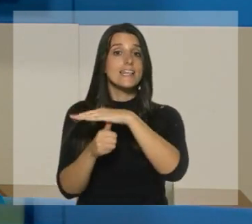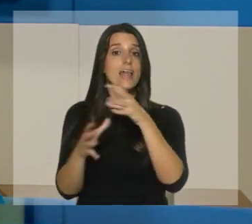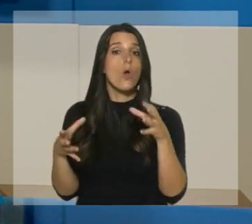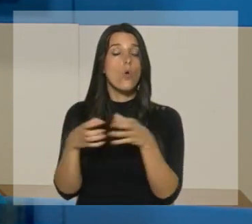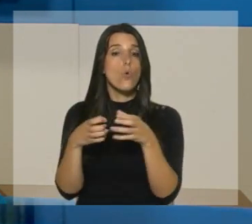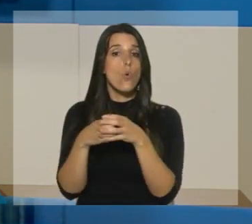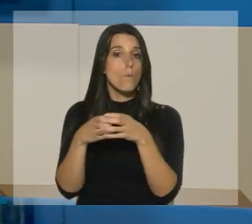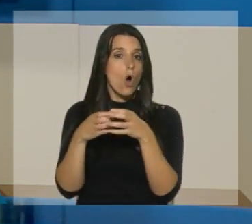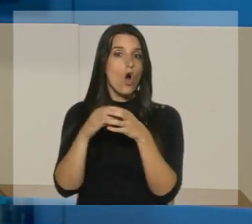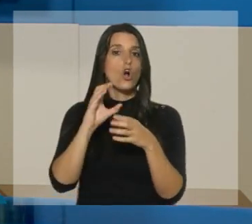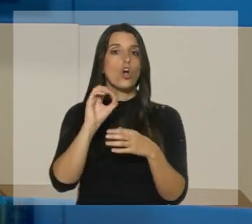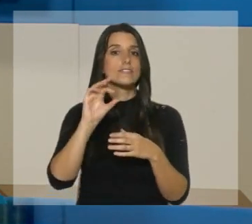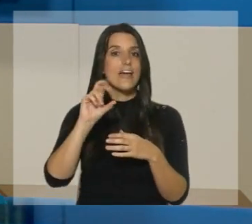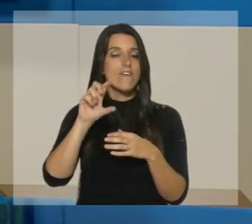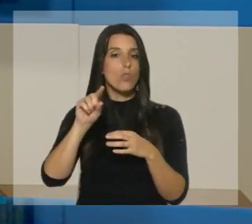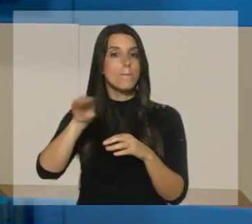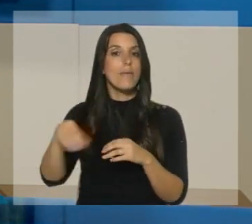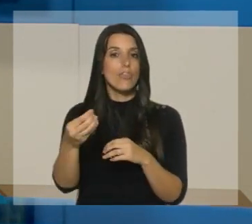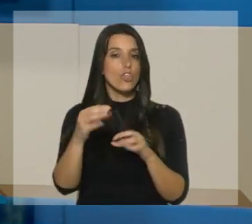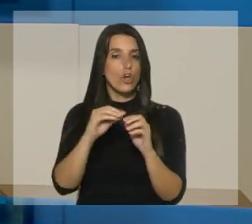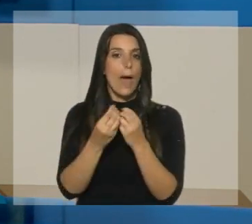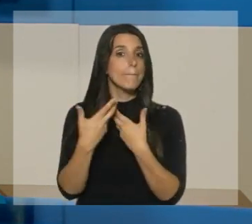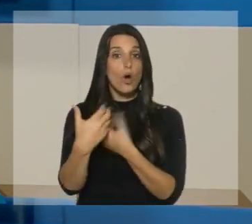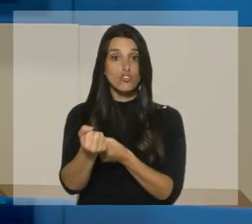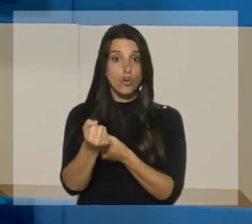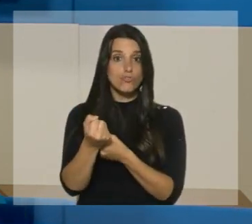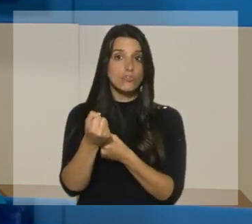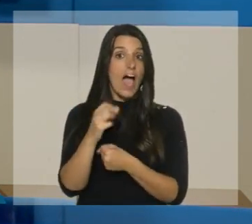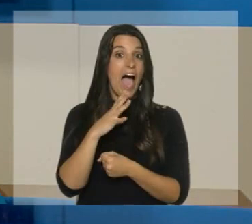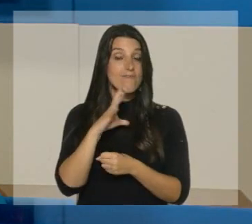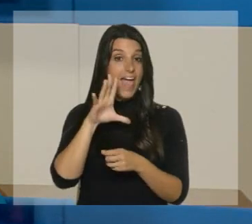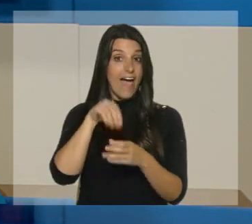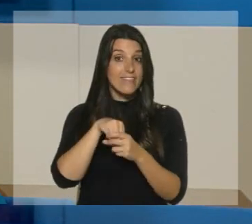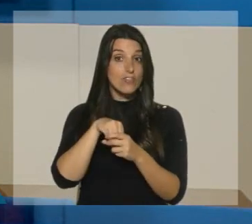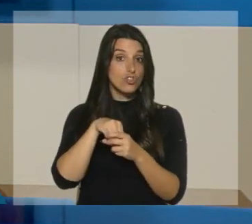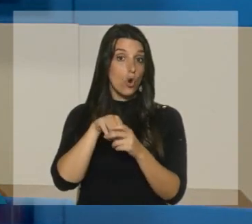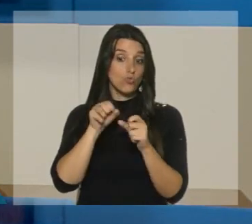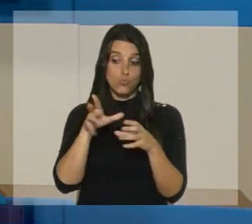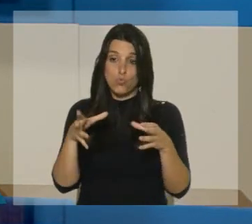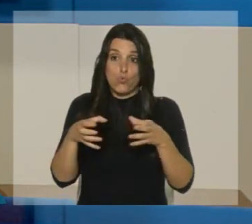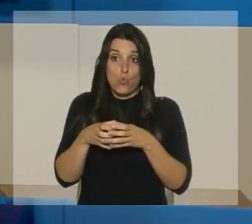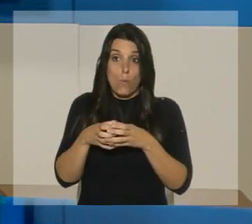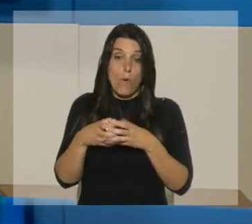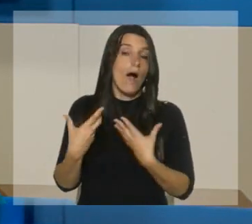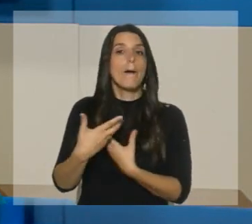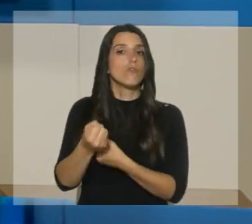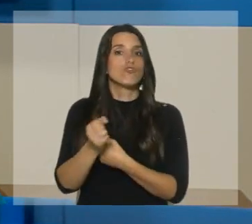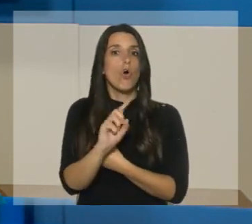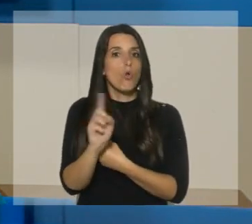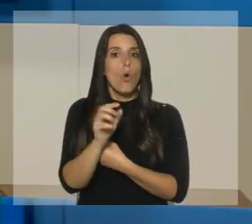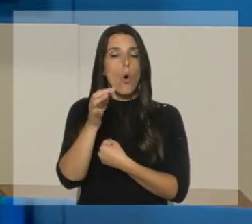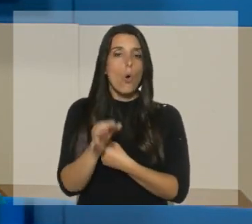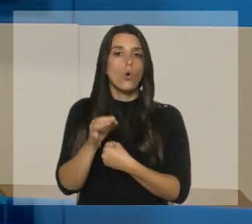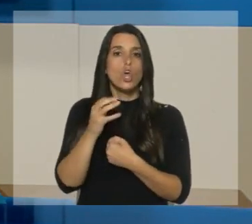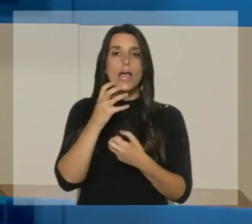Partido Conservador, perdió los apoyos que tenía dentro de su coalición, ahondó las